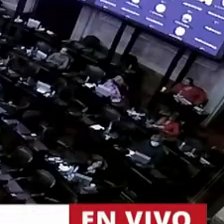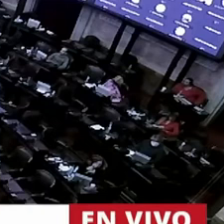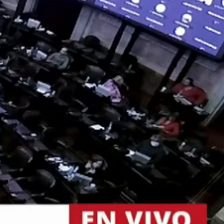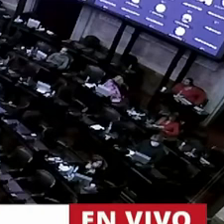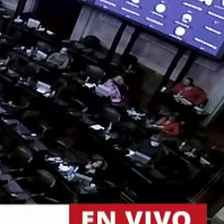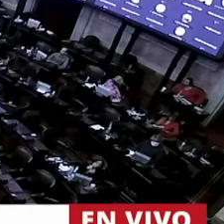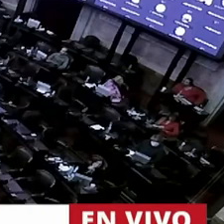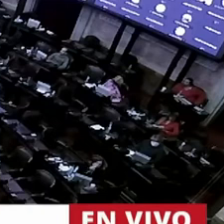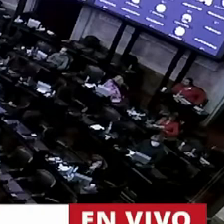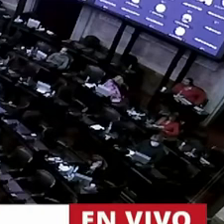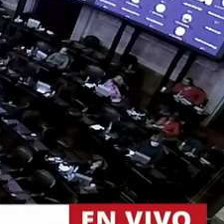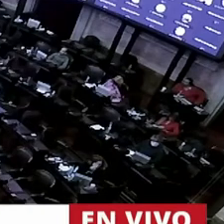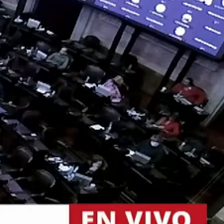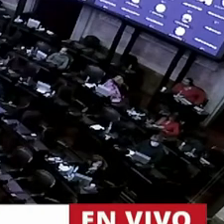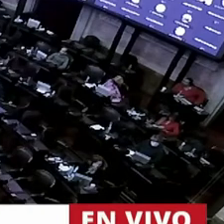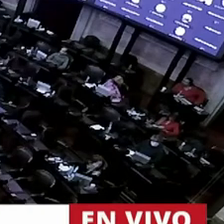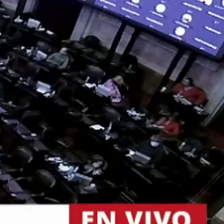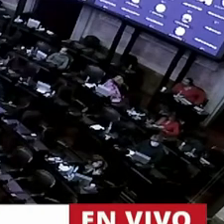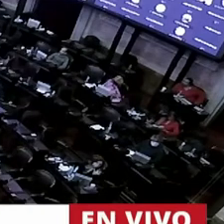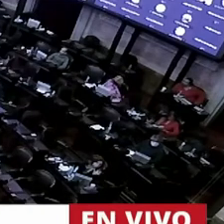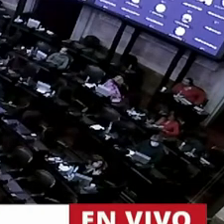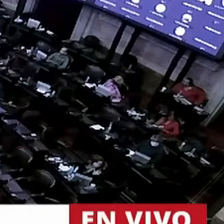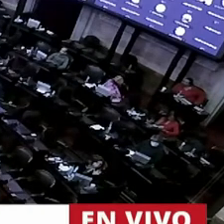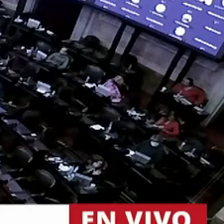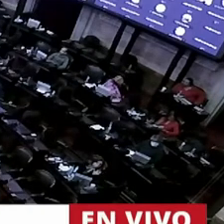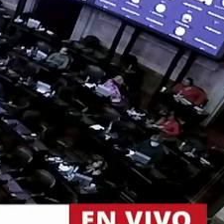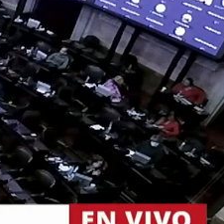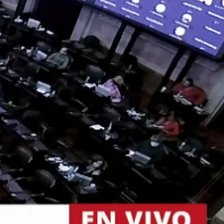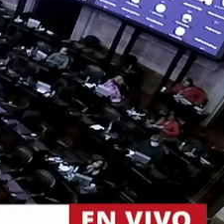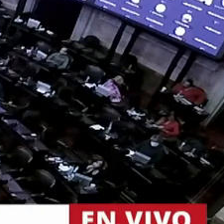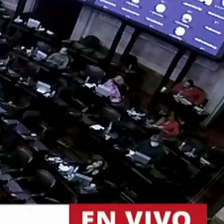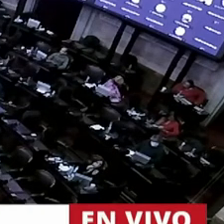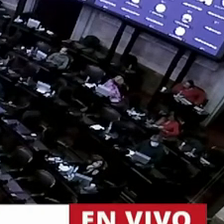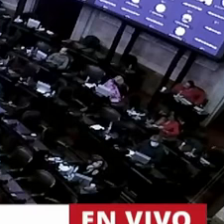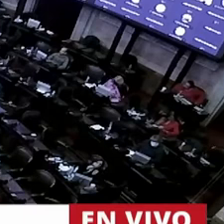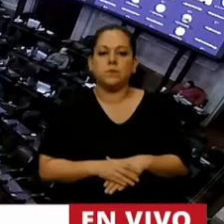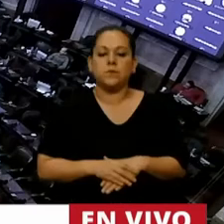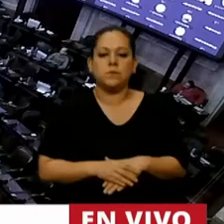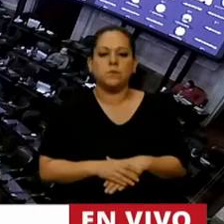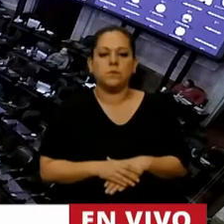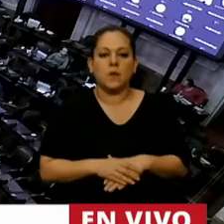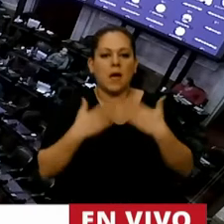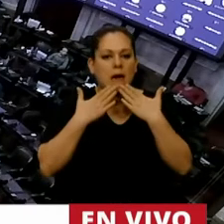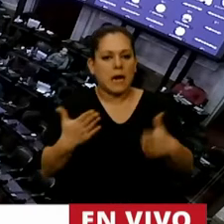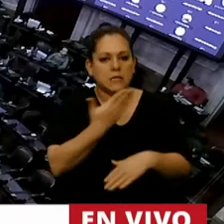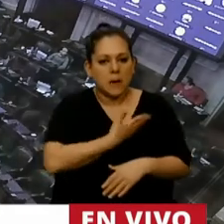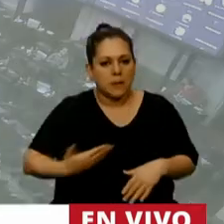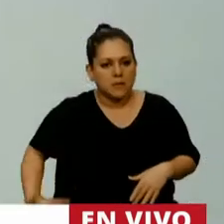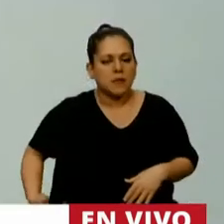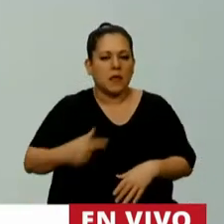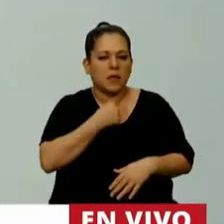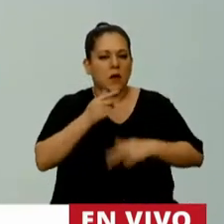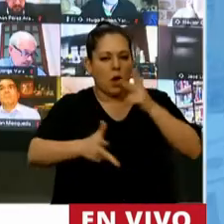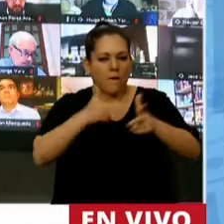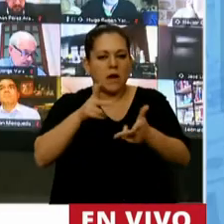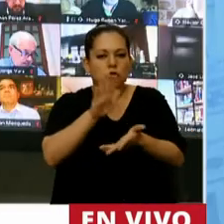Gracias señor presidente, me quiero referir al tema del financiamiento del